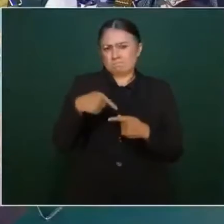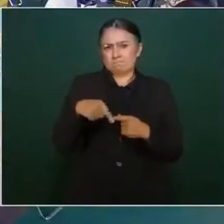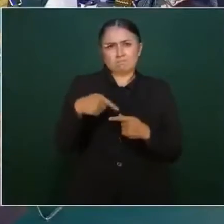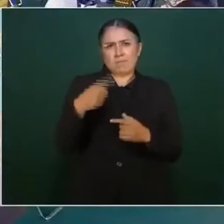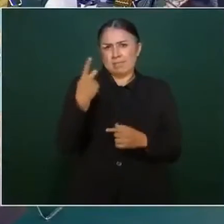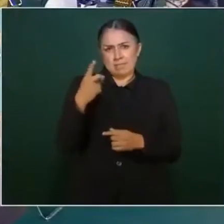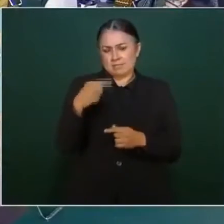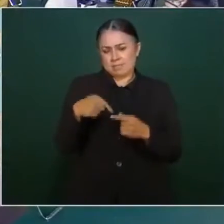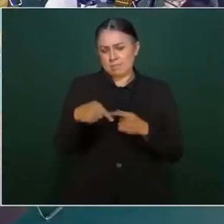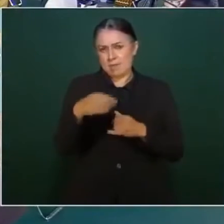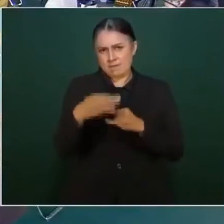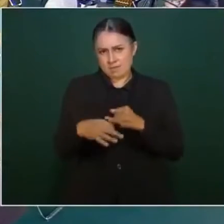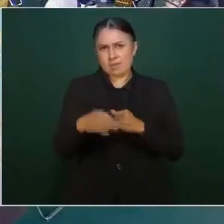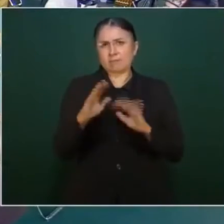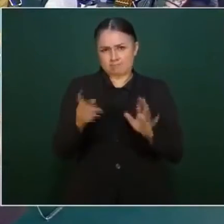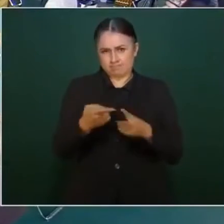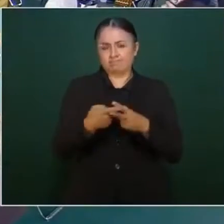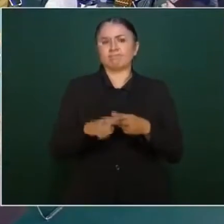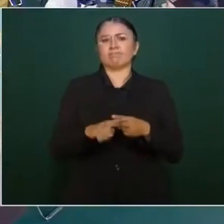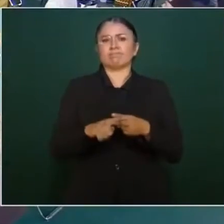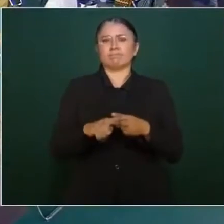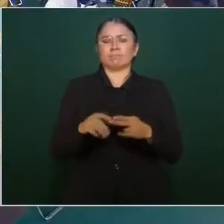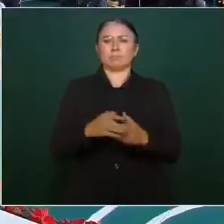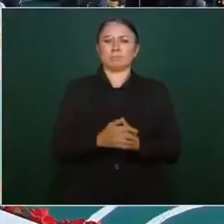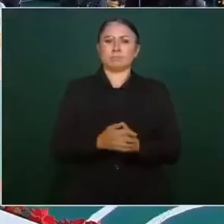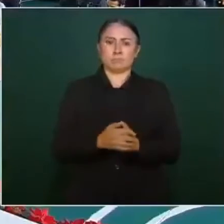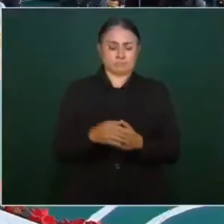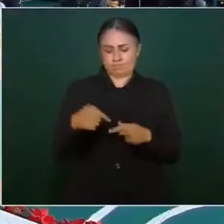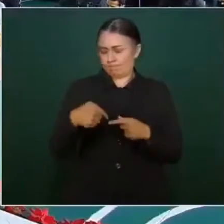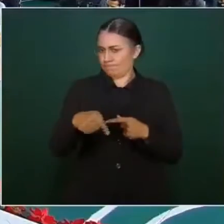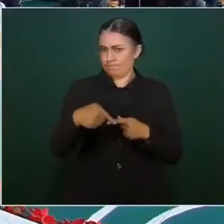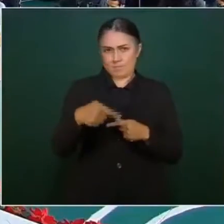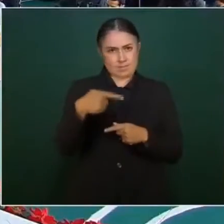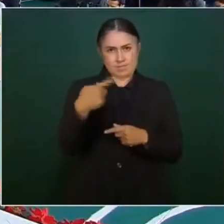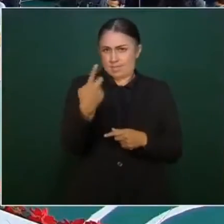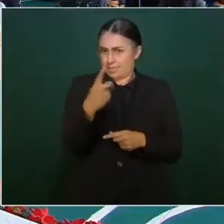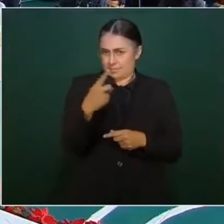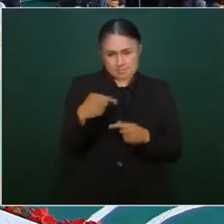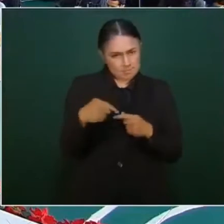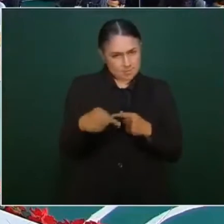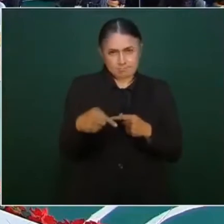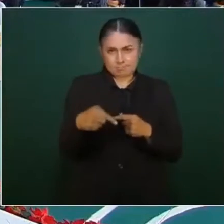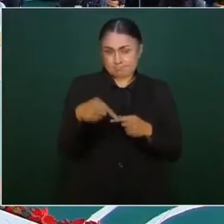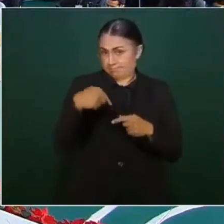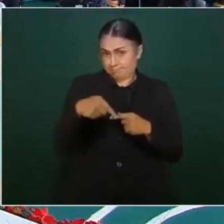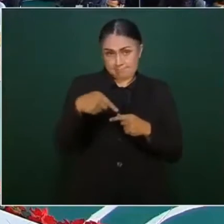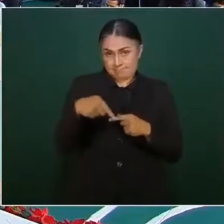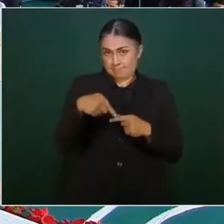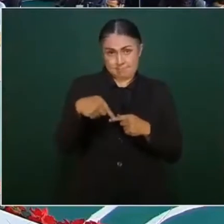Los que hayan entrado hasta finales de este mes, finales de este año.